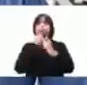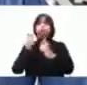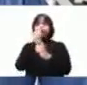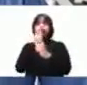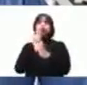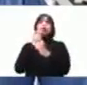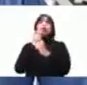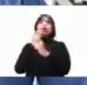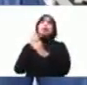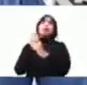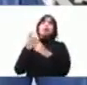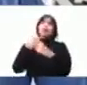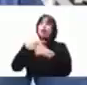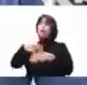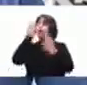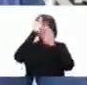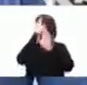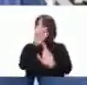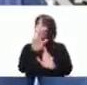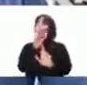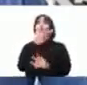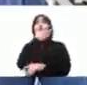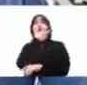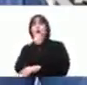dedicado al gran señor de Ixtapalapa, a Huiclau.